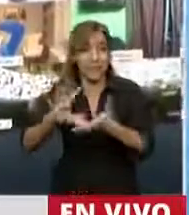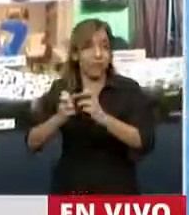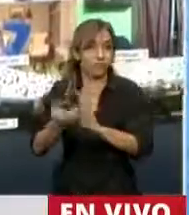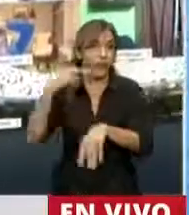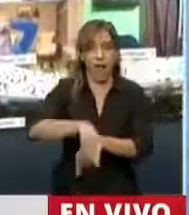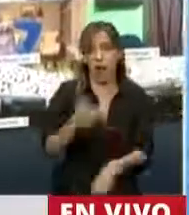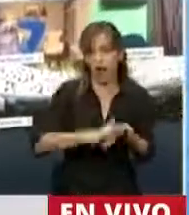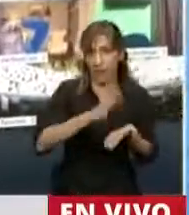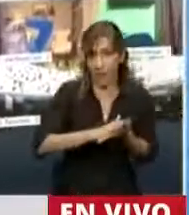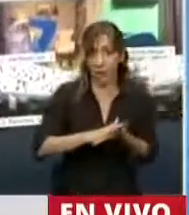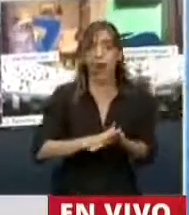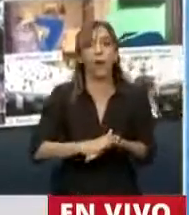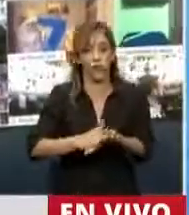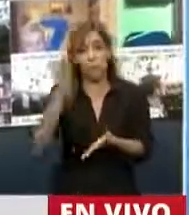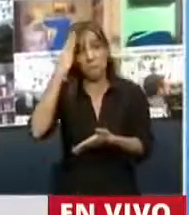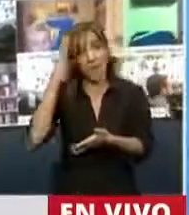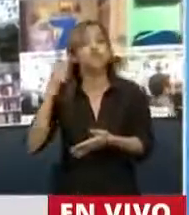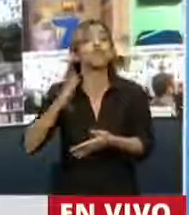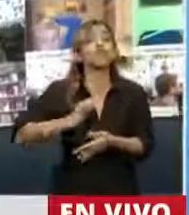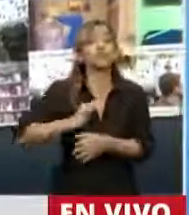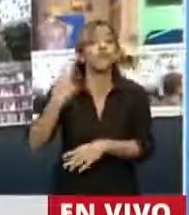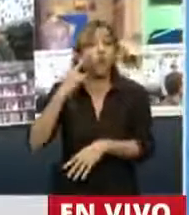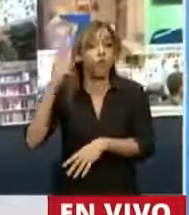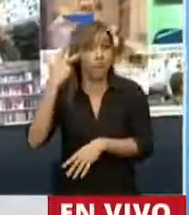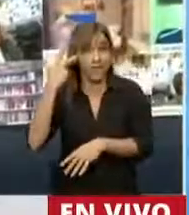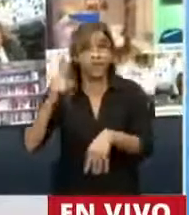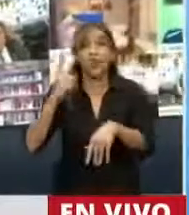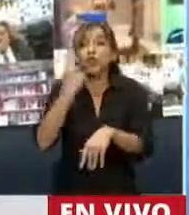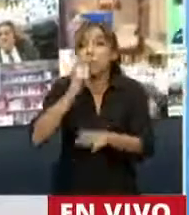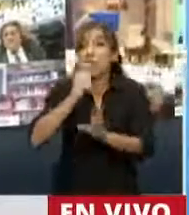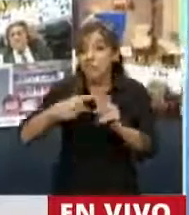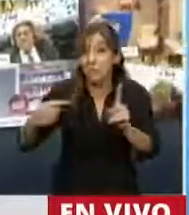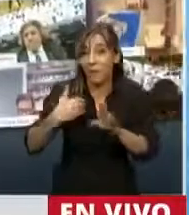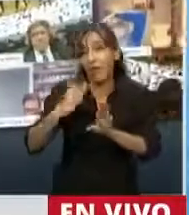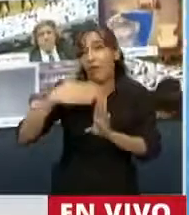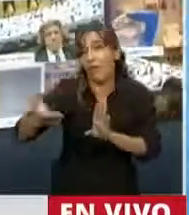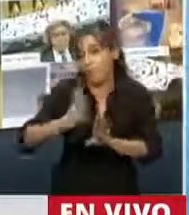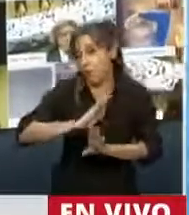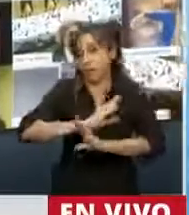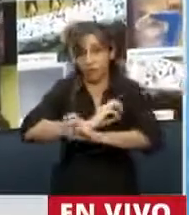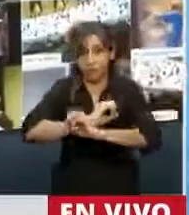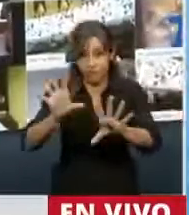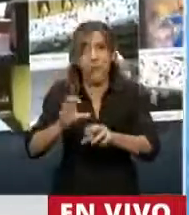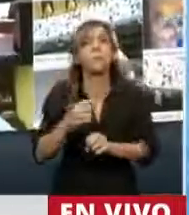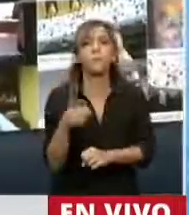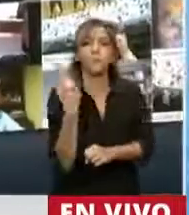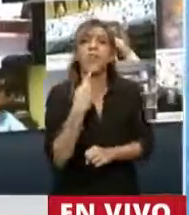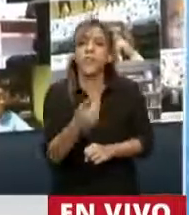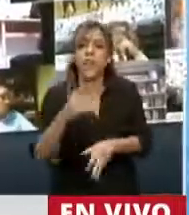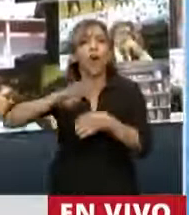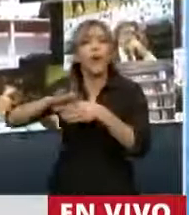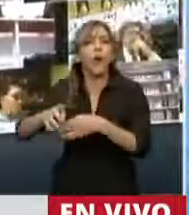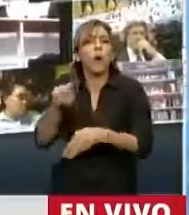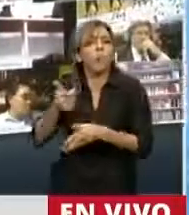18 de marzo del 2018. Un mes y medio antes de que huele todo por los aires. Tenemos un nivel de deuda bajísimo y por eso no me preocupa.